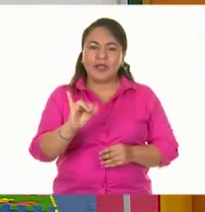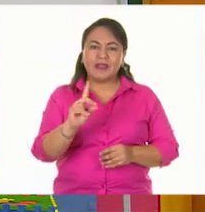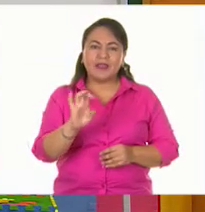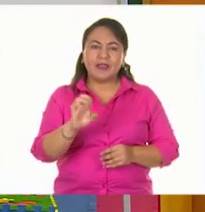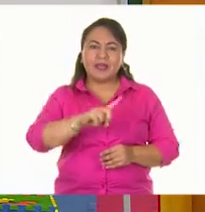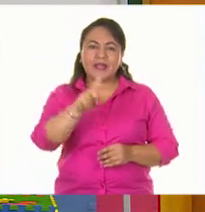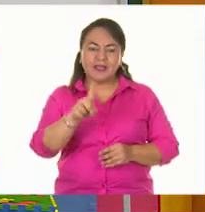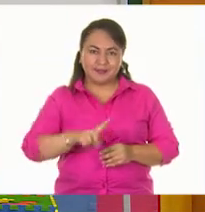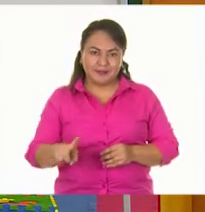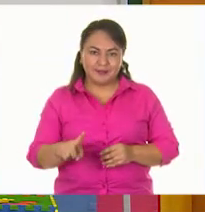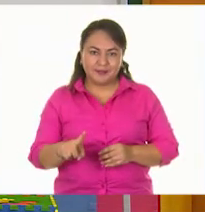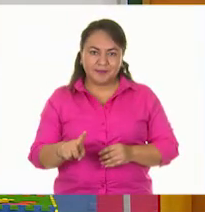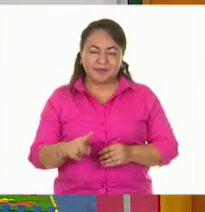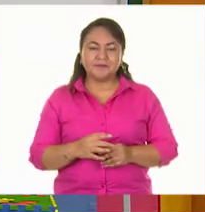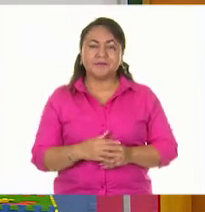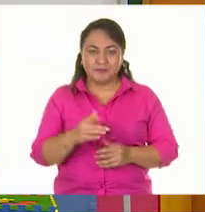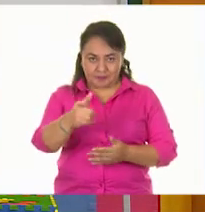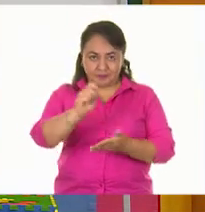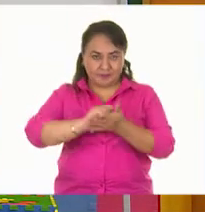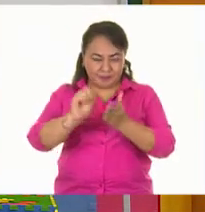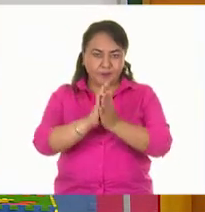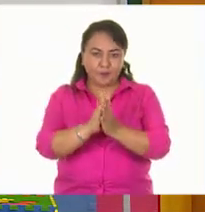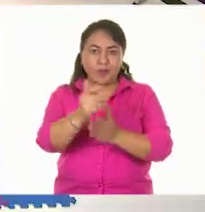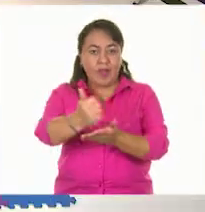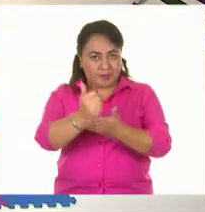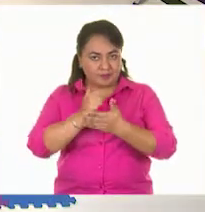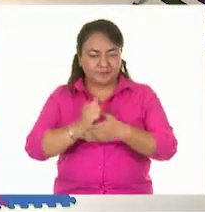escribir tienen fluidez. ¿Me ayudan en casa? Sí.